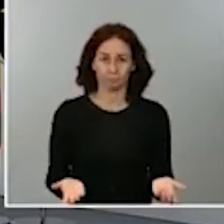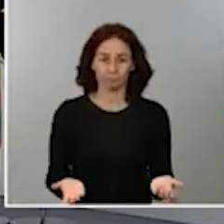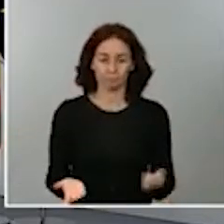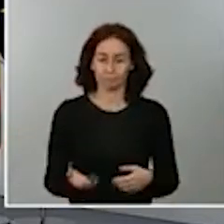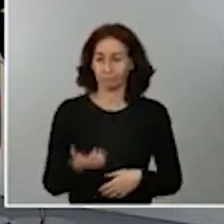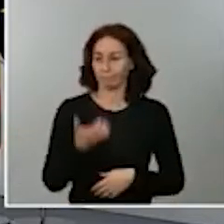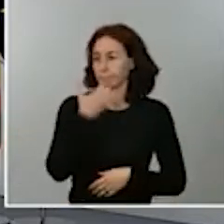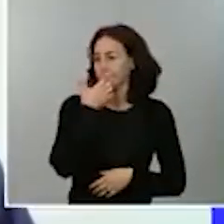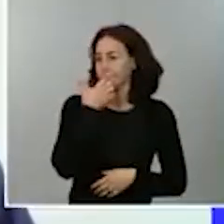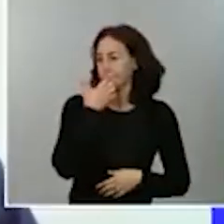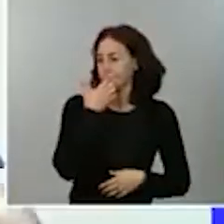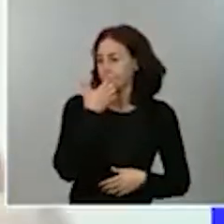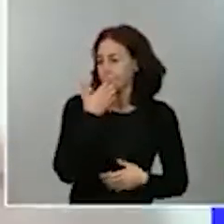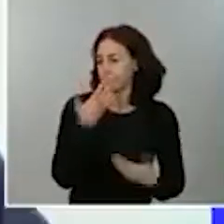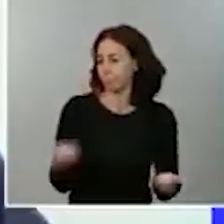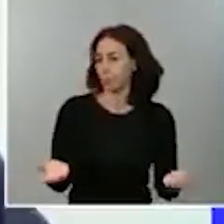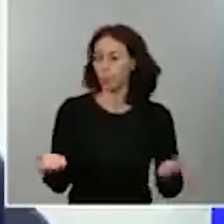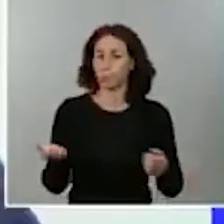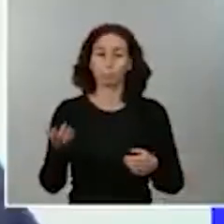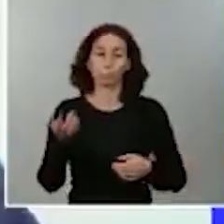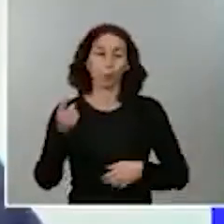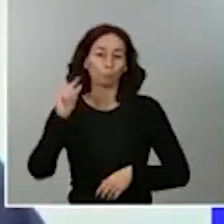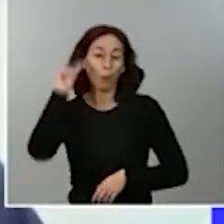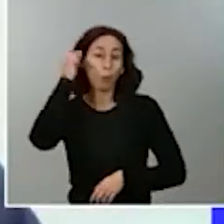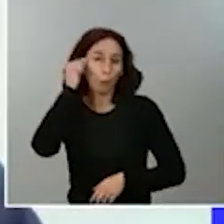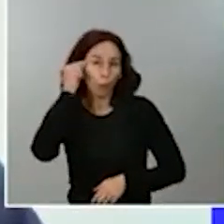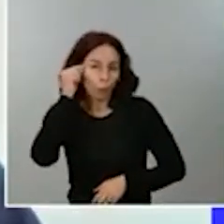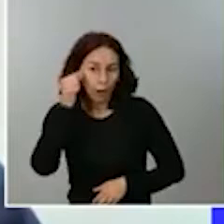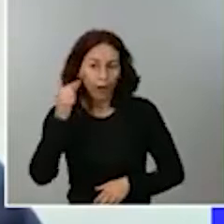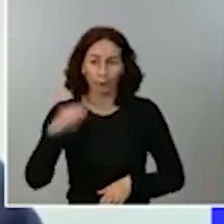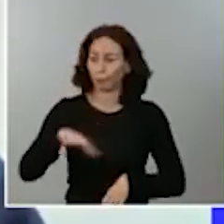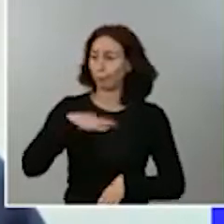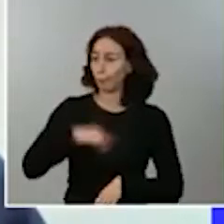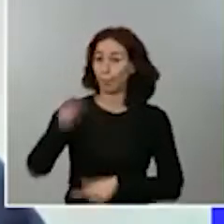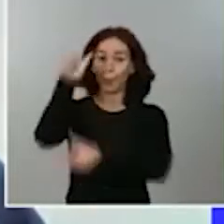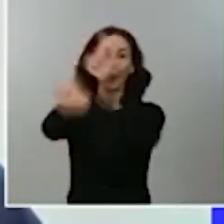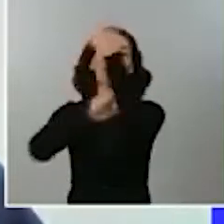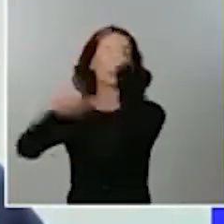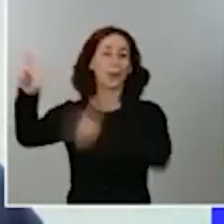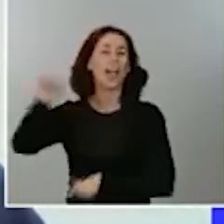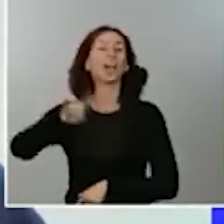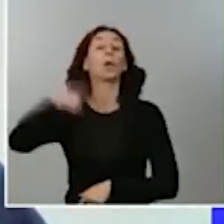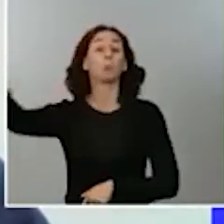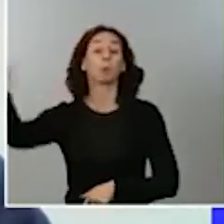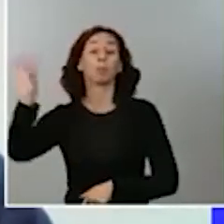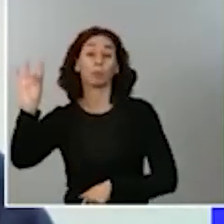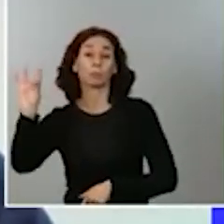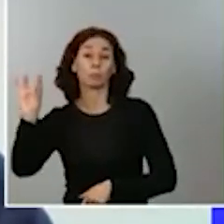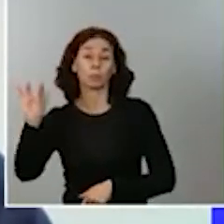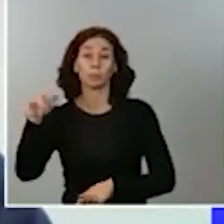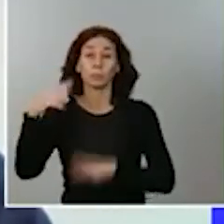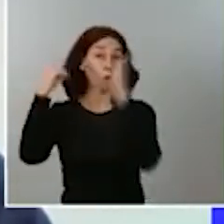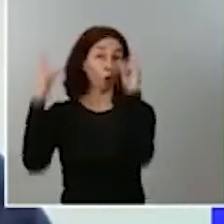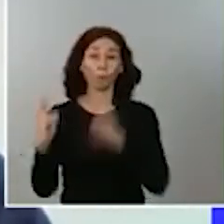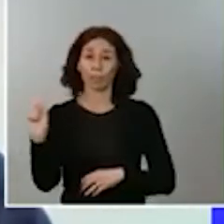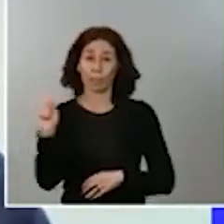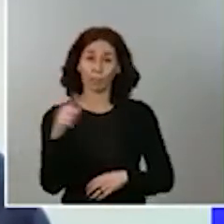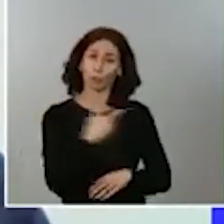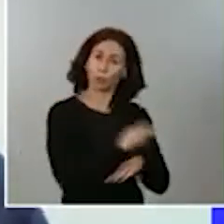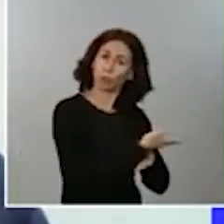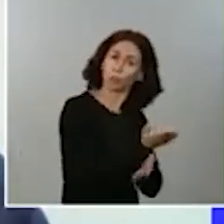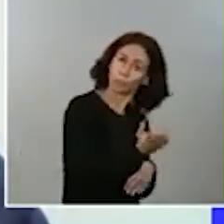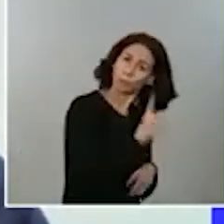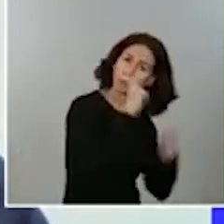Pozola de Arpón, pueda hacer su viaje de puente y, en cambio, no esté confinado, ¿no? Y luego también